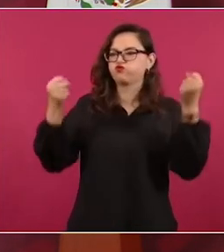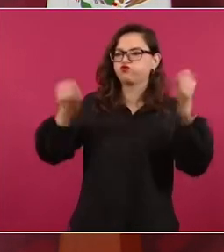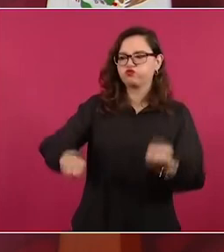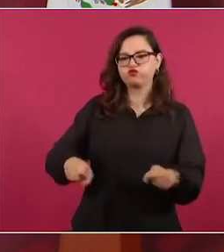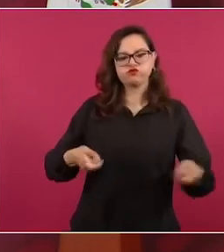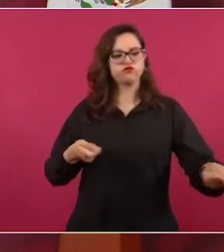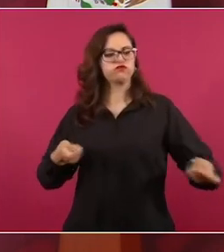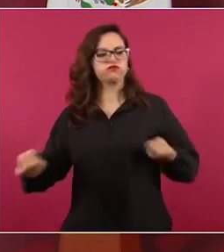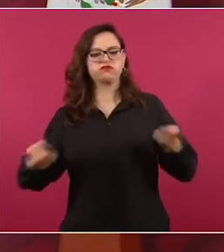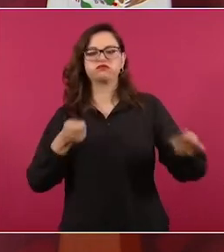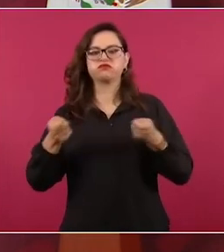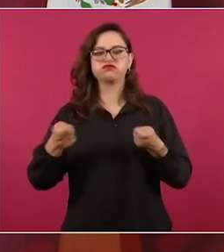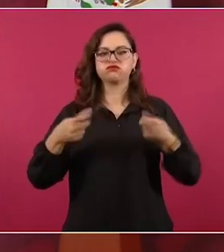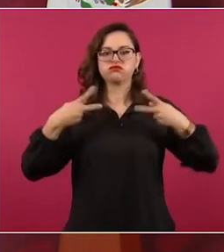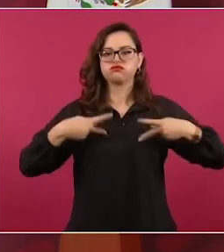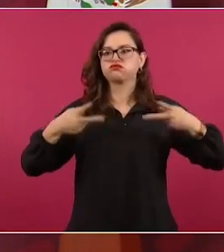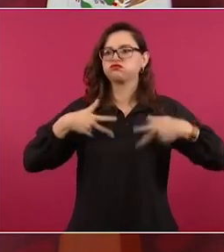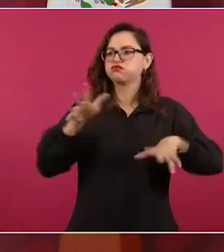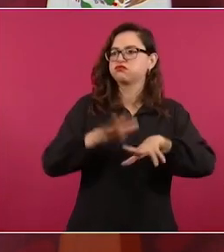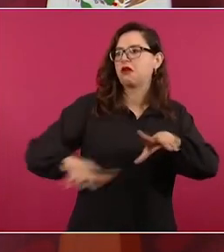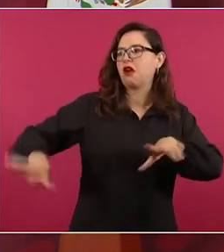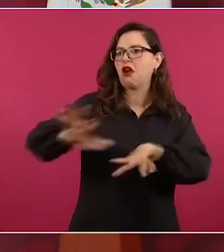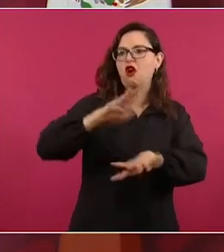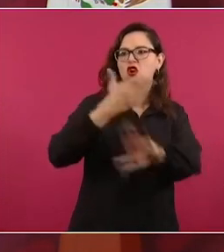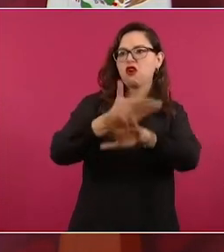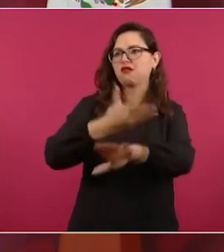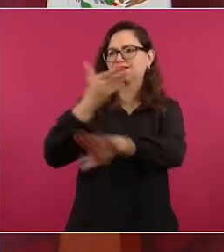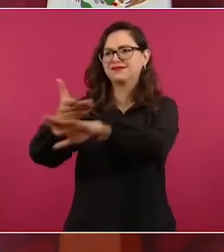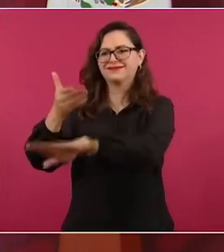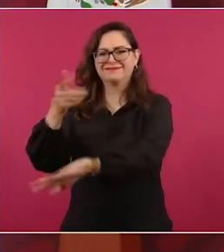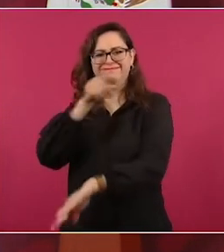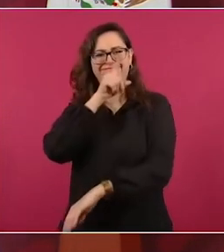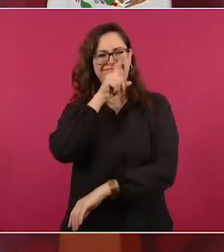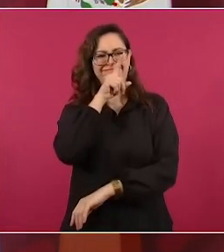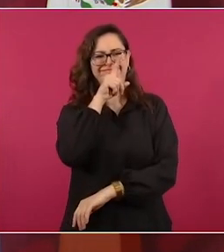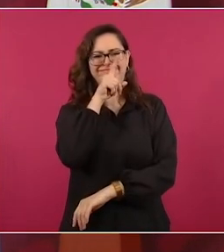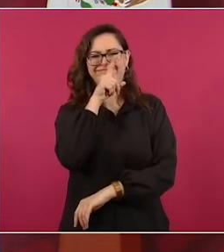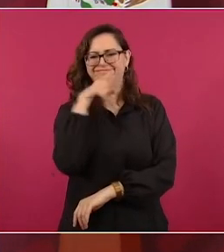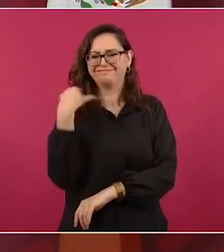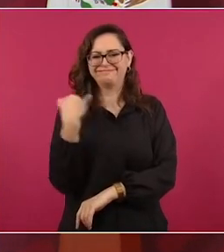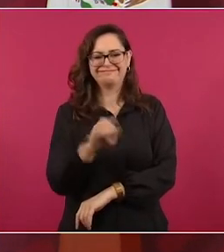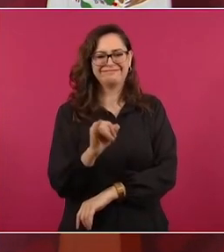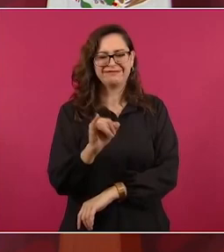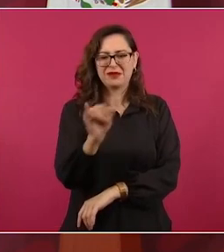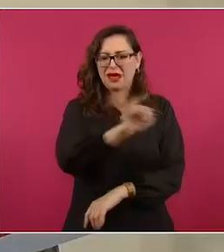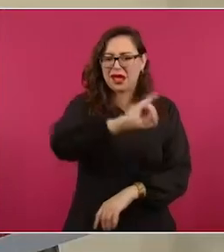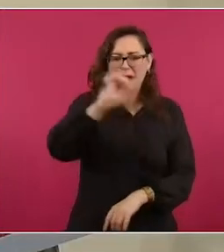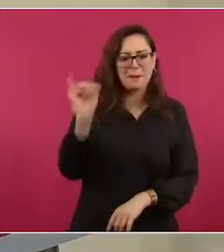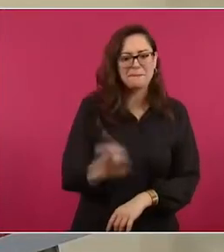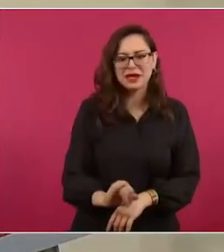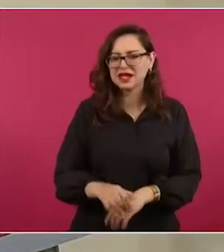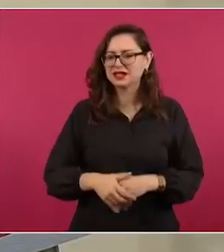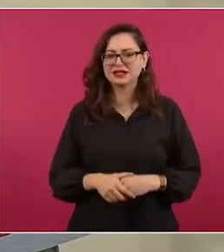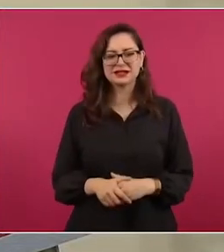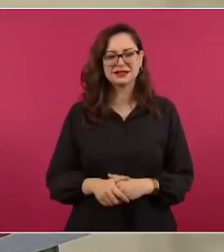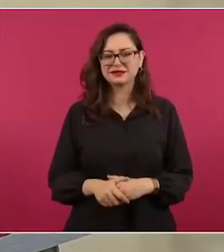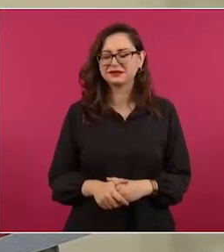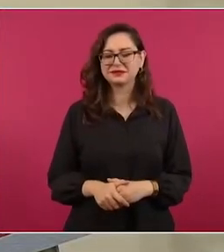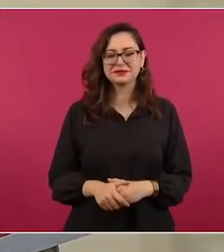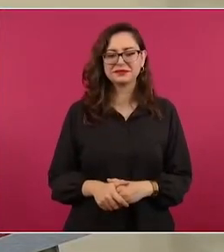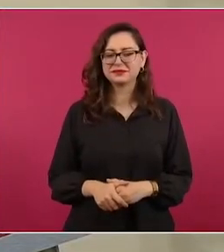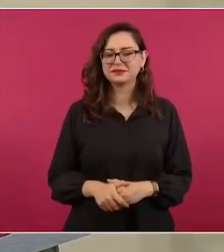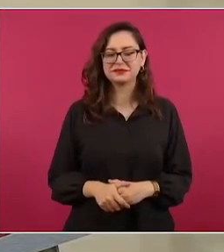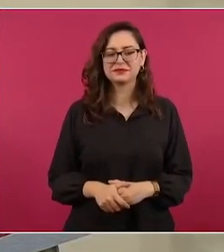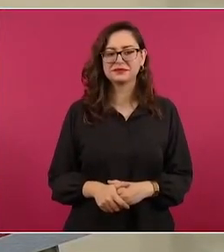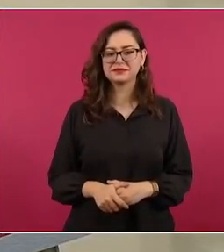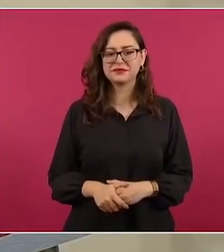siempre en contra de eso, y lo